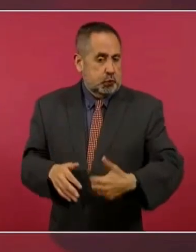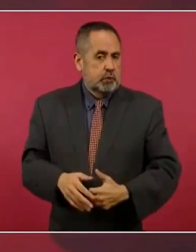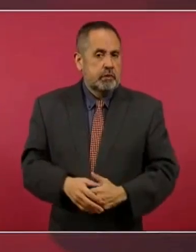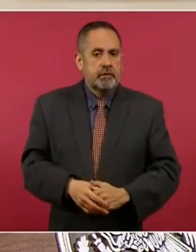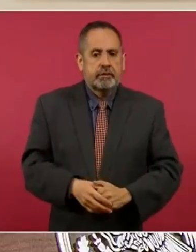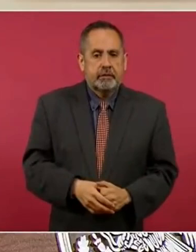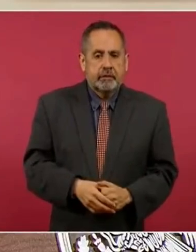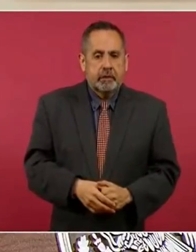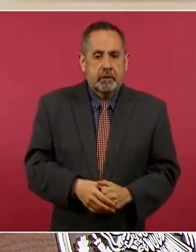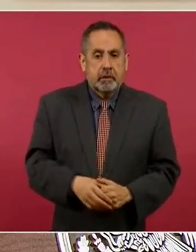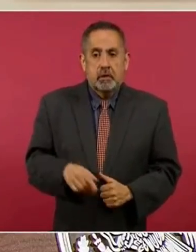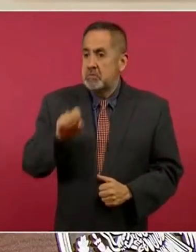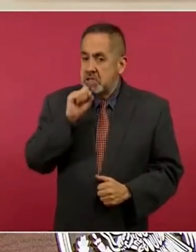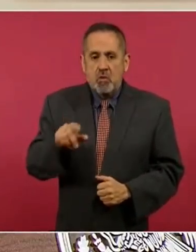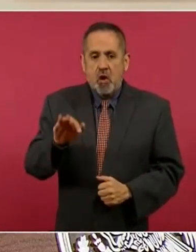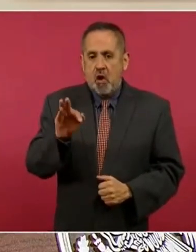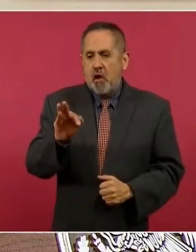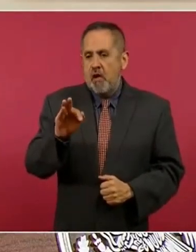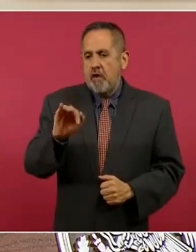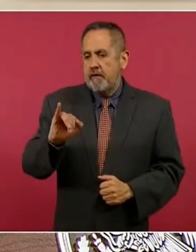Filomeno mata